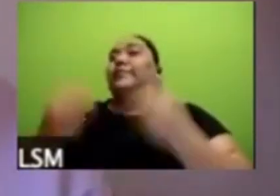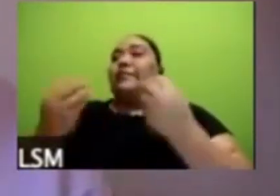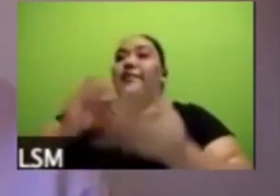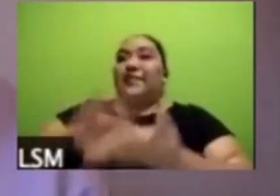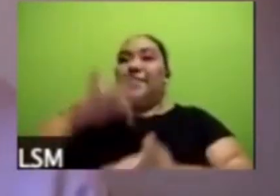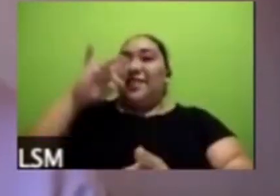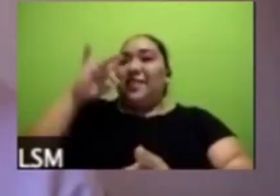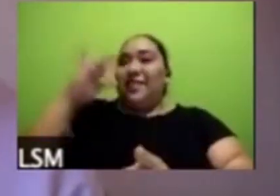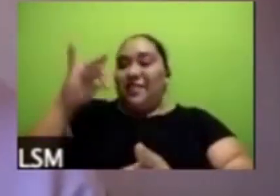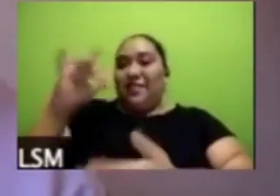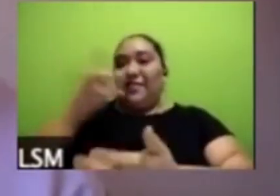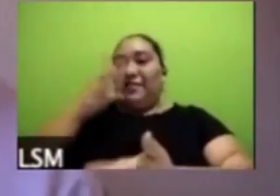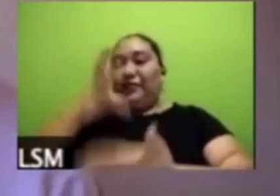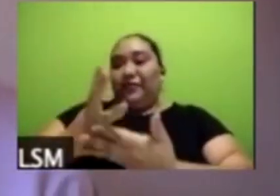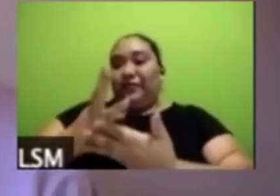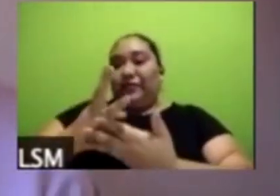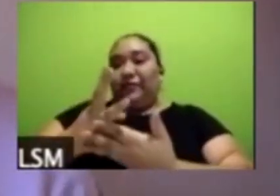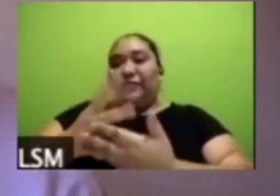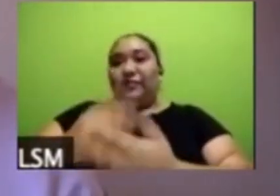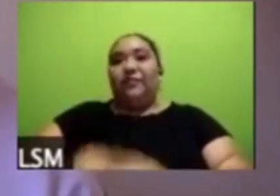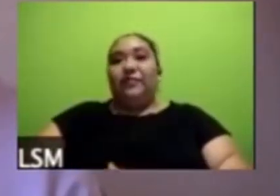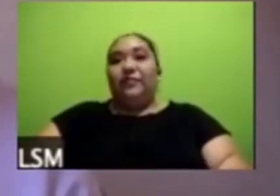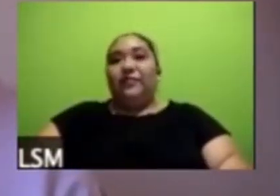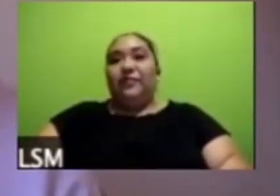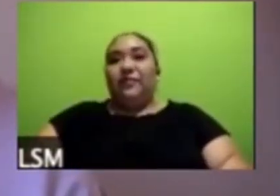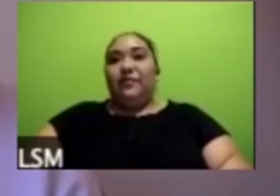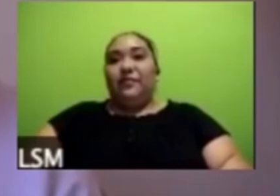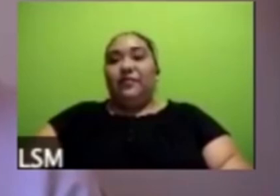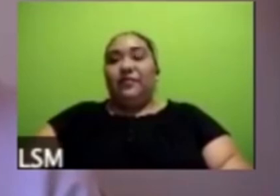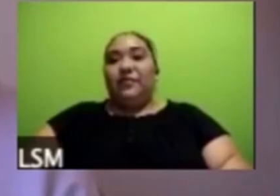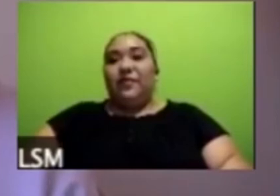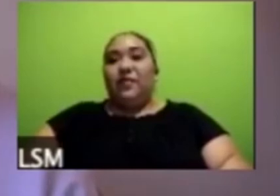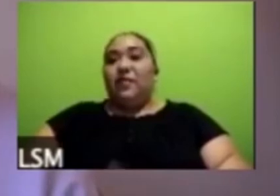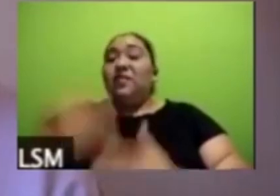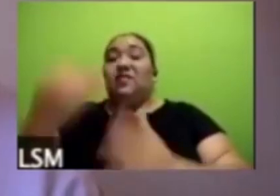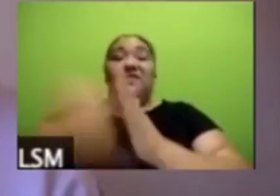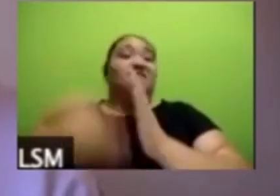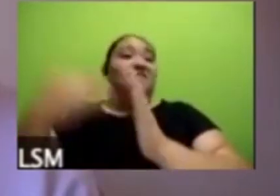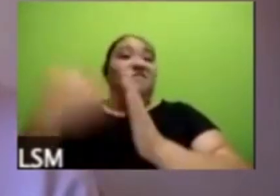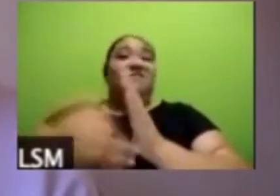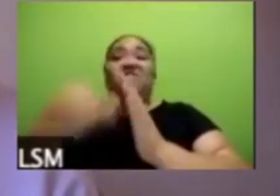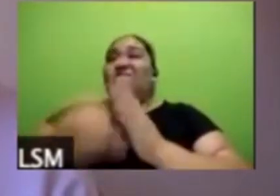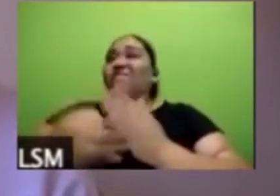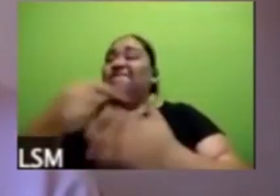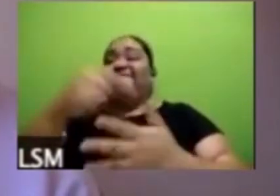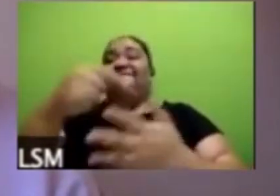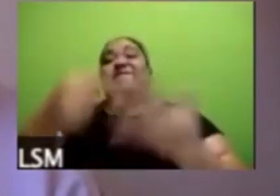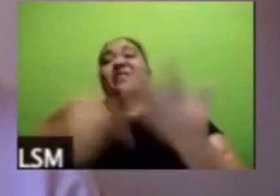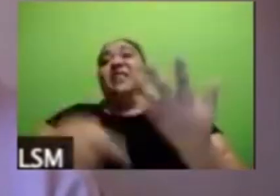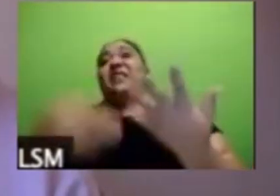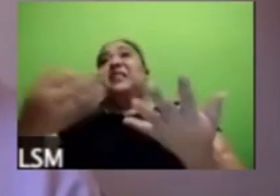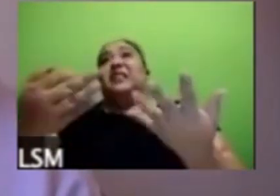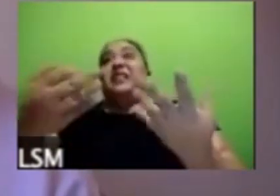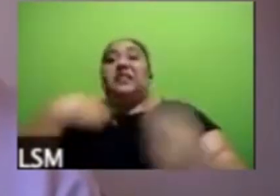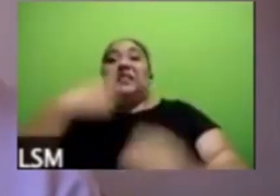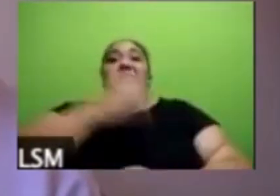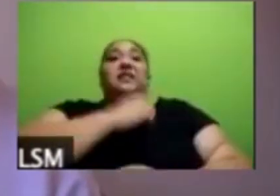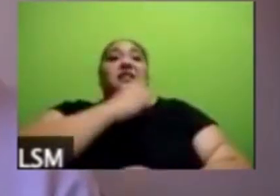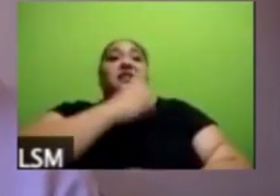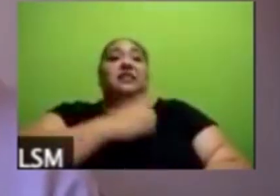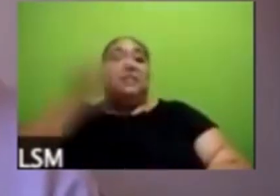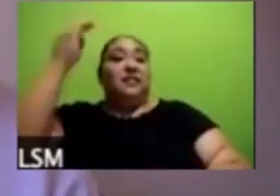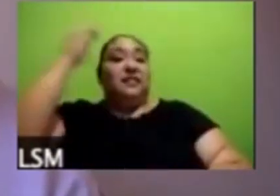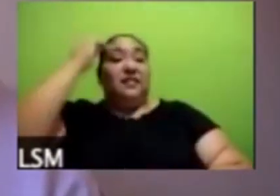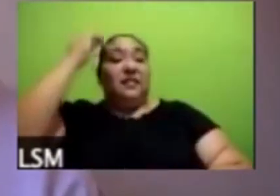hay una hay un desabasto y una falta de crecimiento de la de la salud mental de los servicios salud